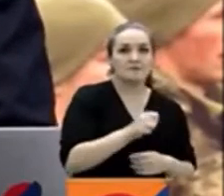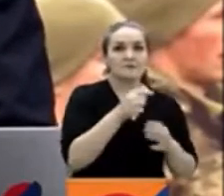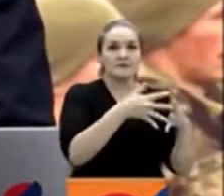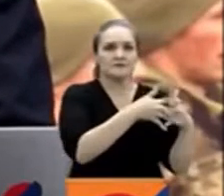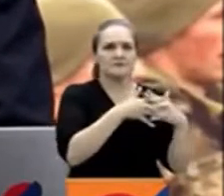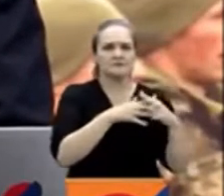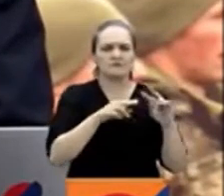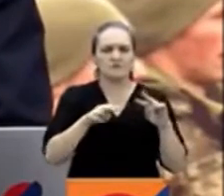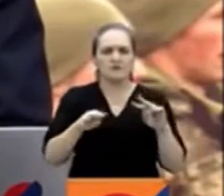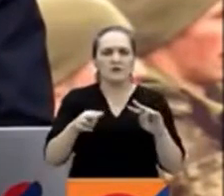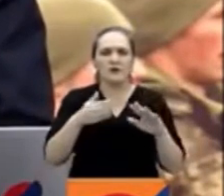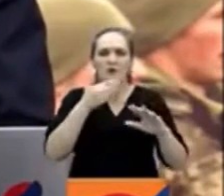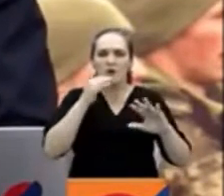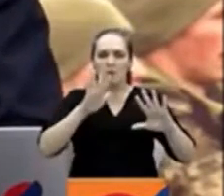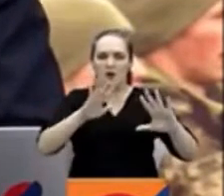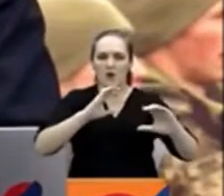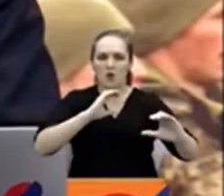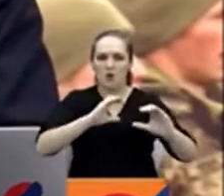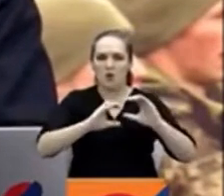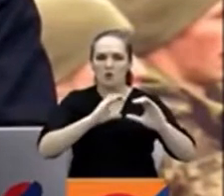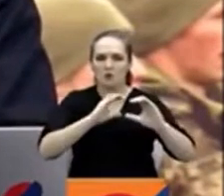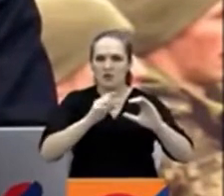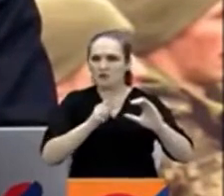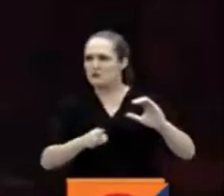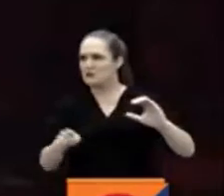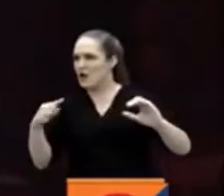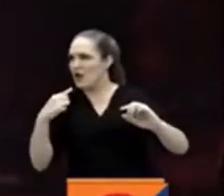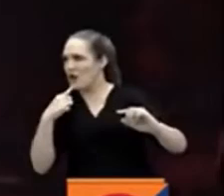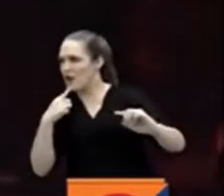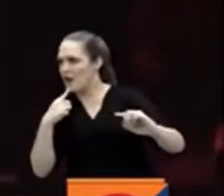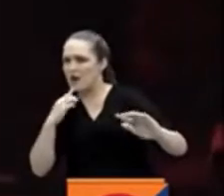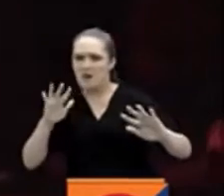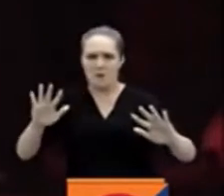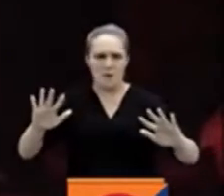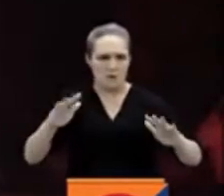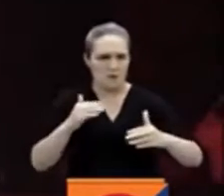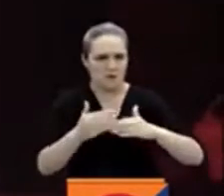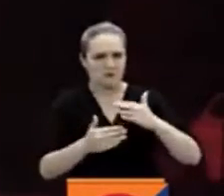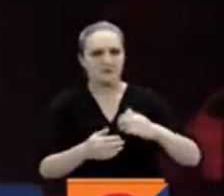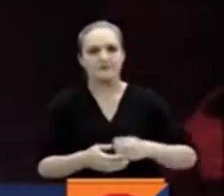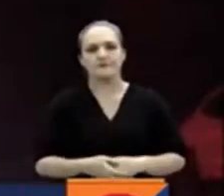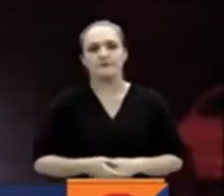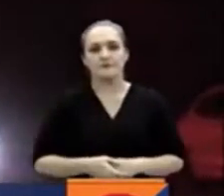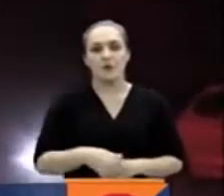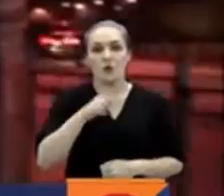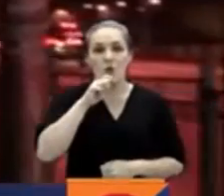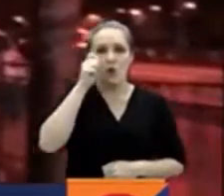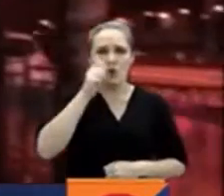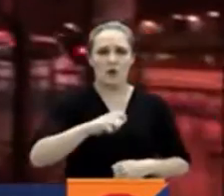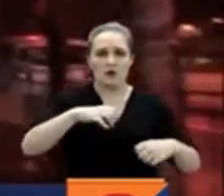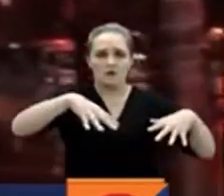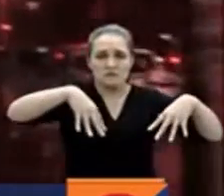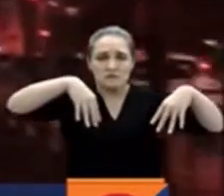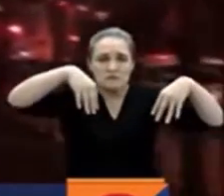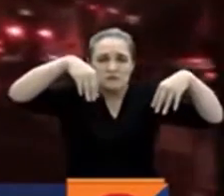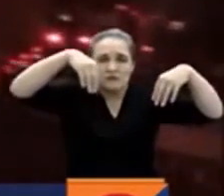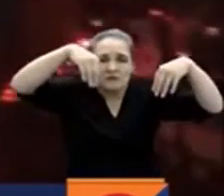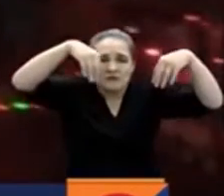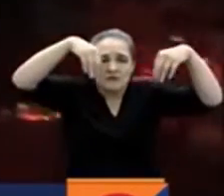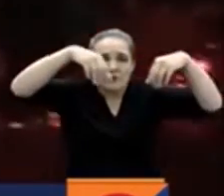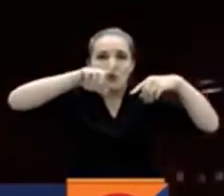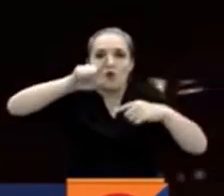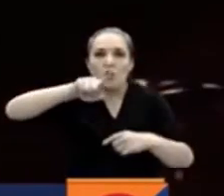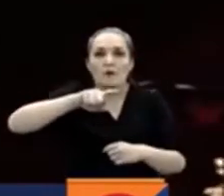abiertos los canales de comunicación con Moscú. Ucrania y la penumbra son una sola. El racionamiento